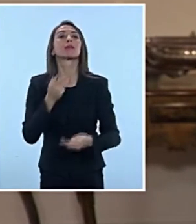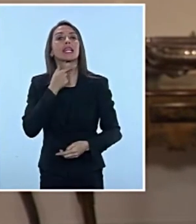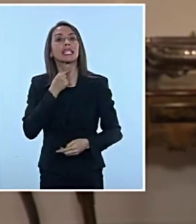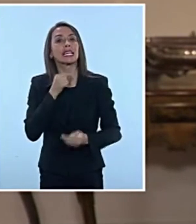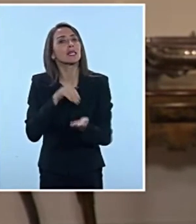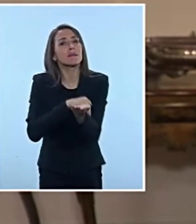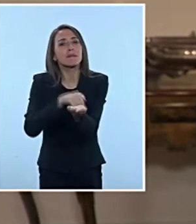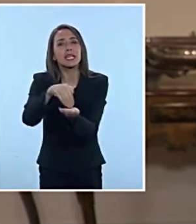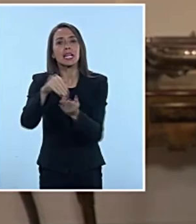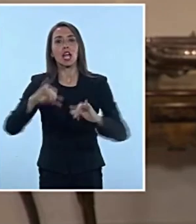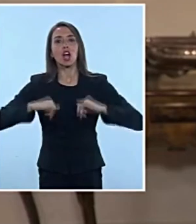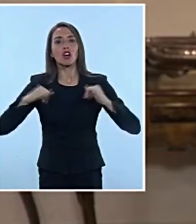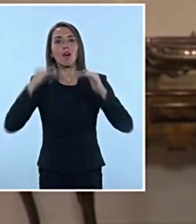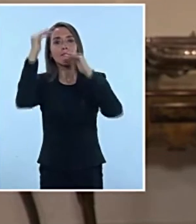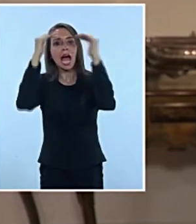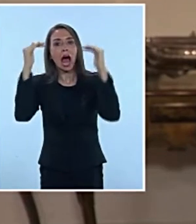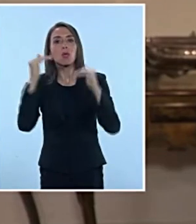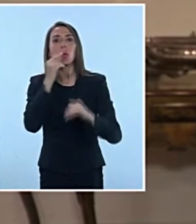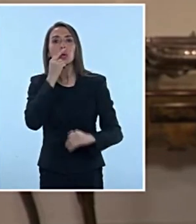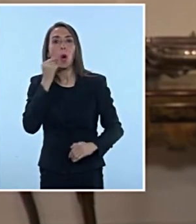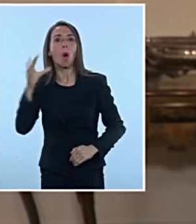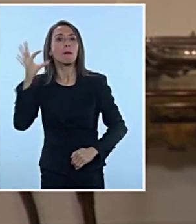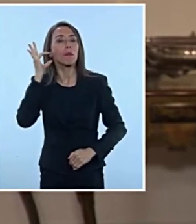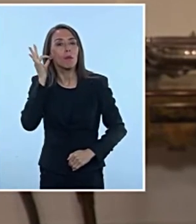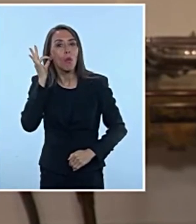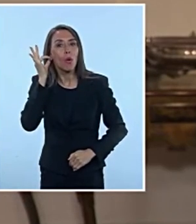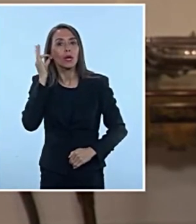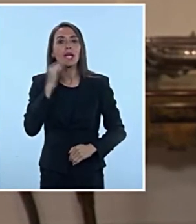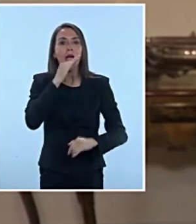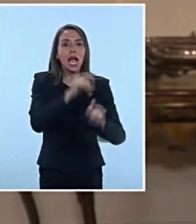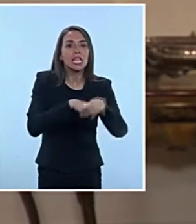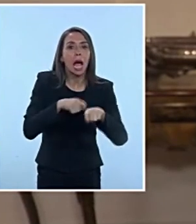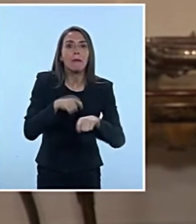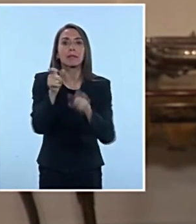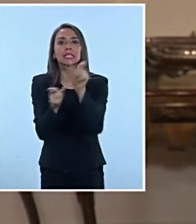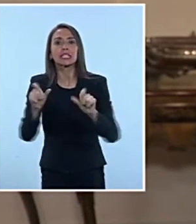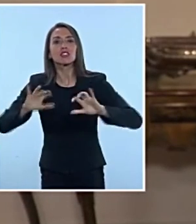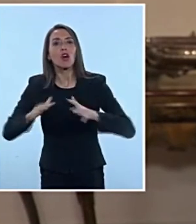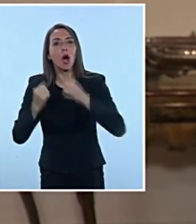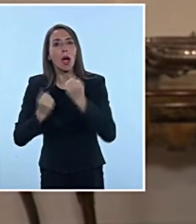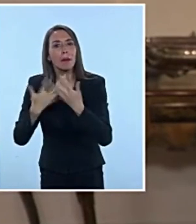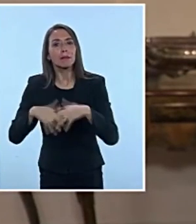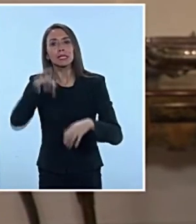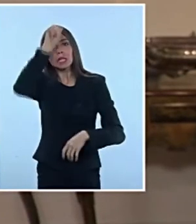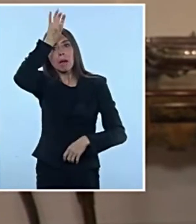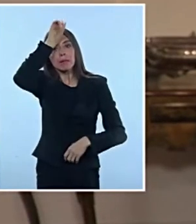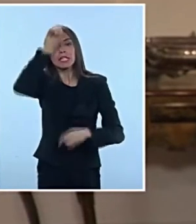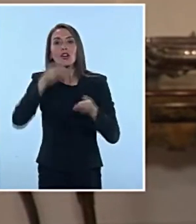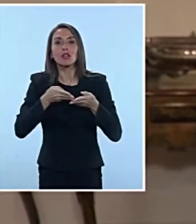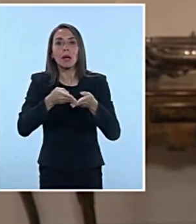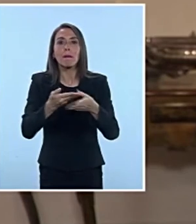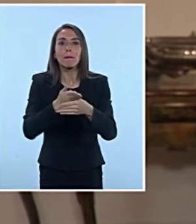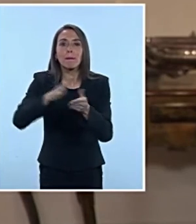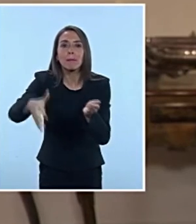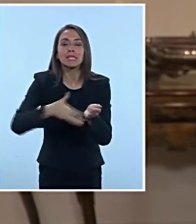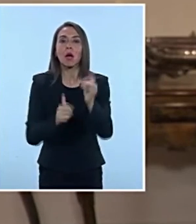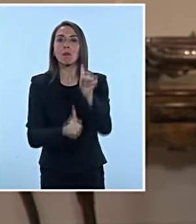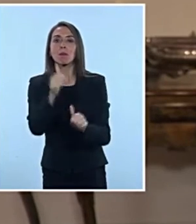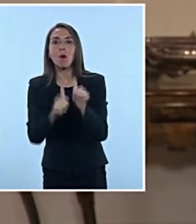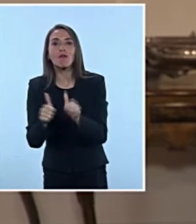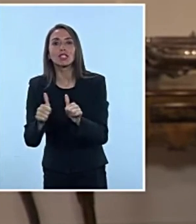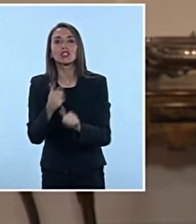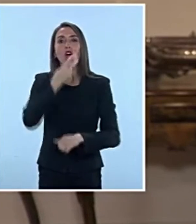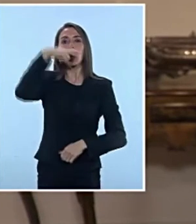que sean miles los jóvenes, adultos, hombres y mujeres, campesinos, emprendedores, mineros, pescadores, profesionales,